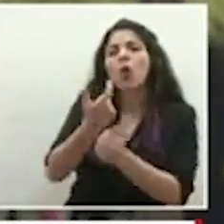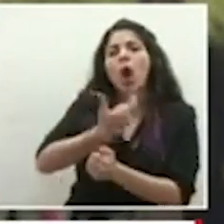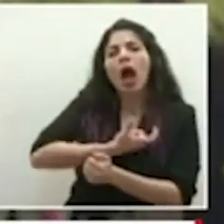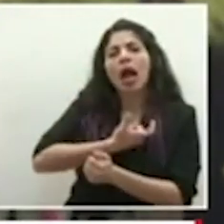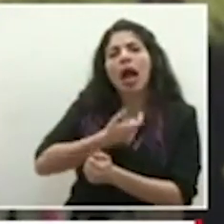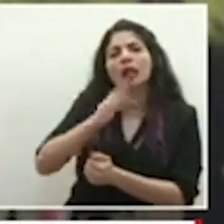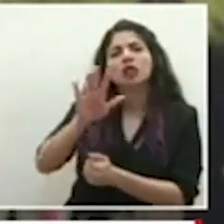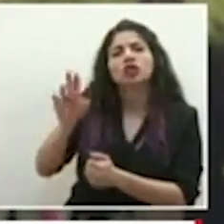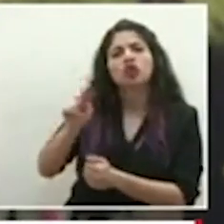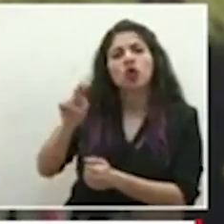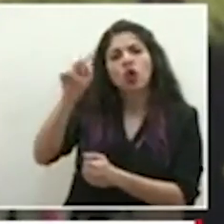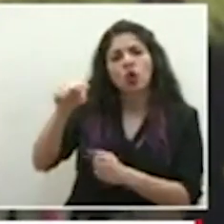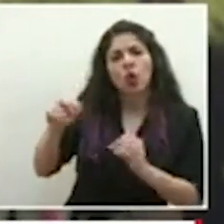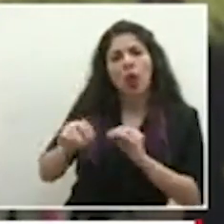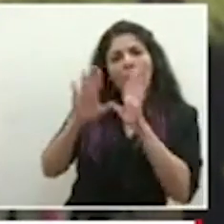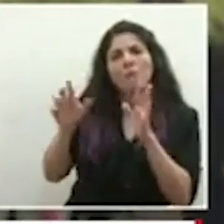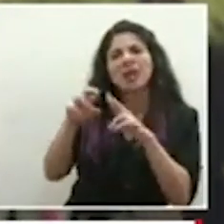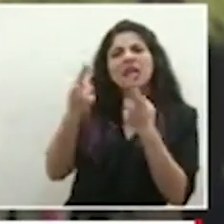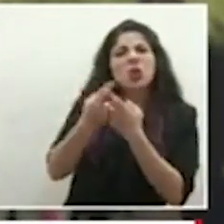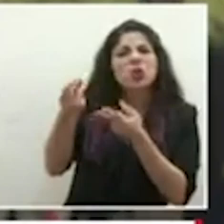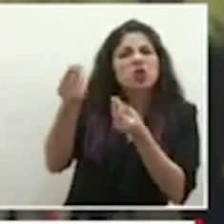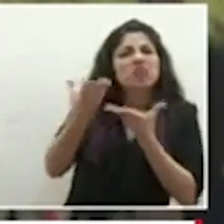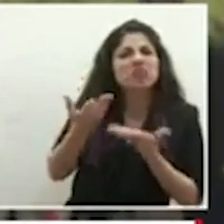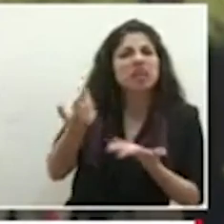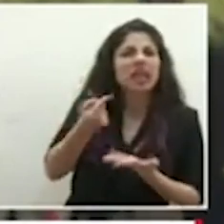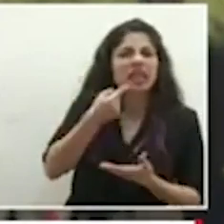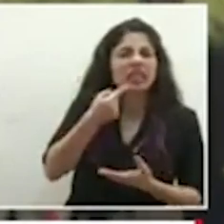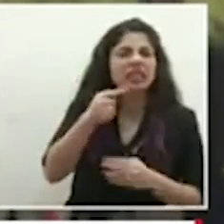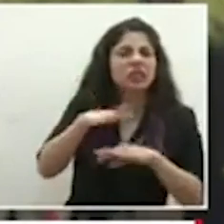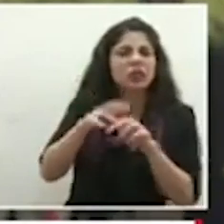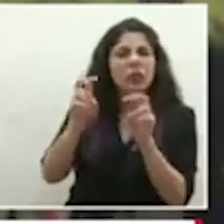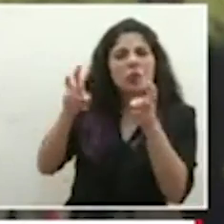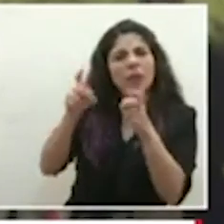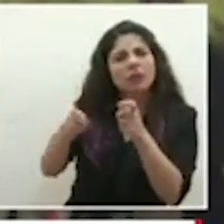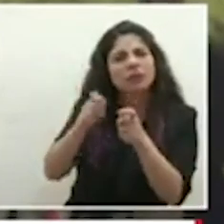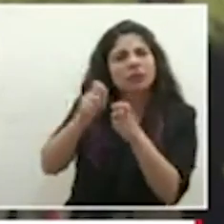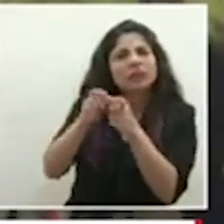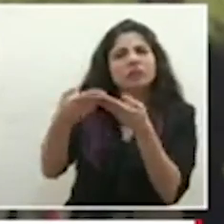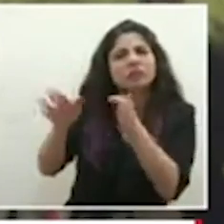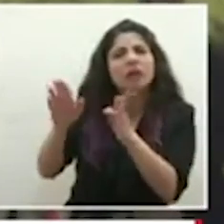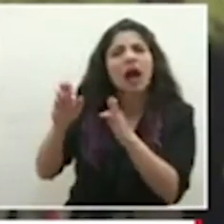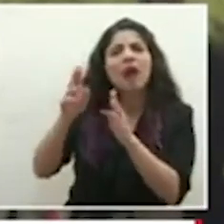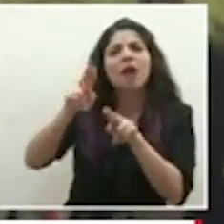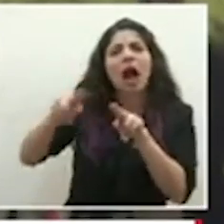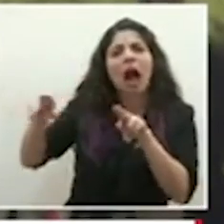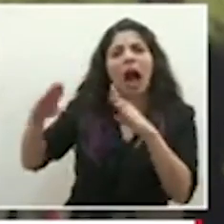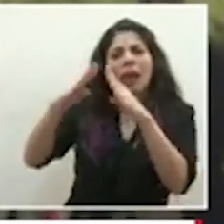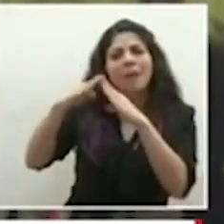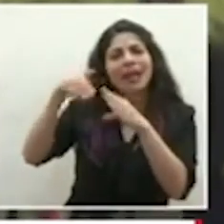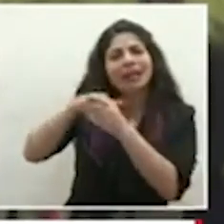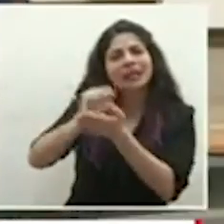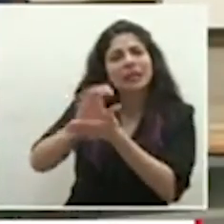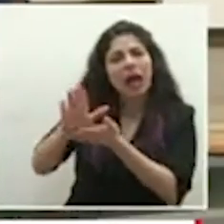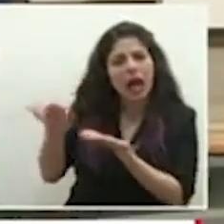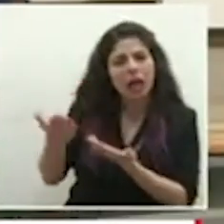norte la mañana de hoy que se ha definido sobre el tema específico de la habilitación de albergues en San Carlos. Gracias.